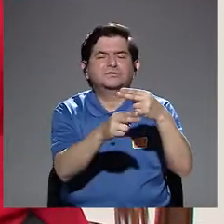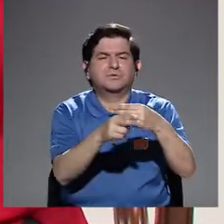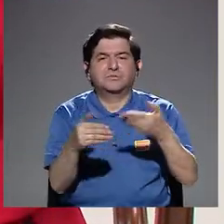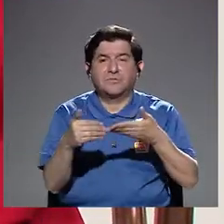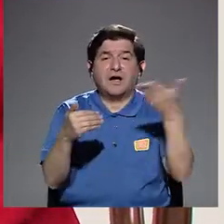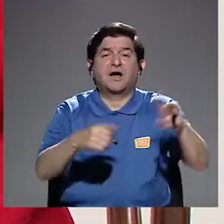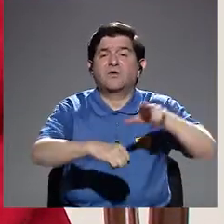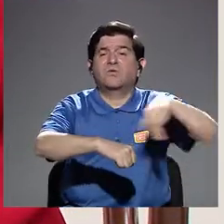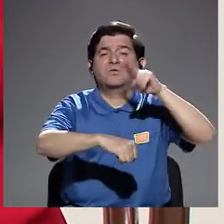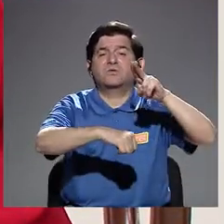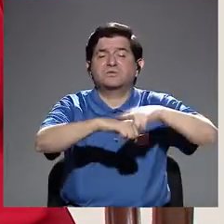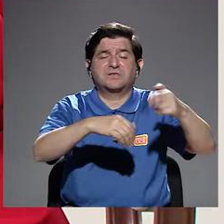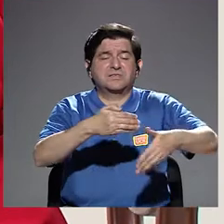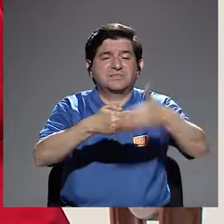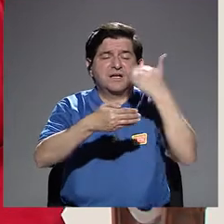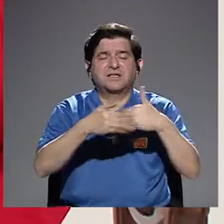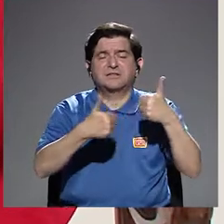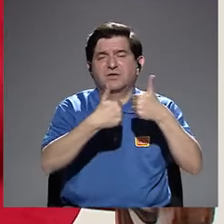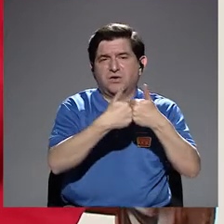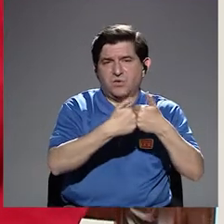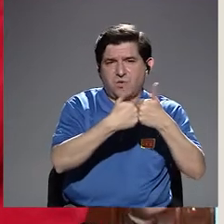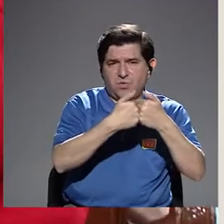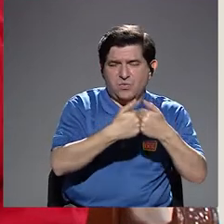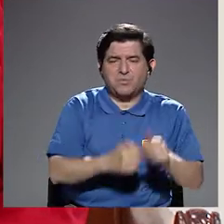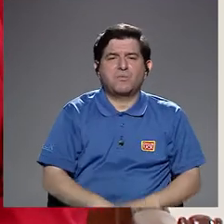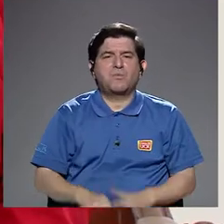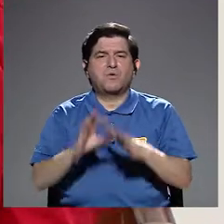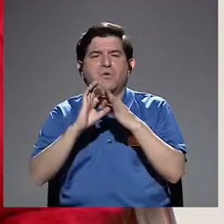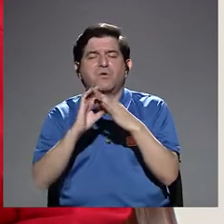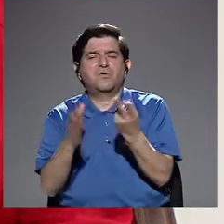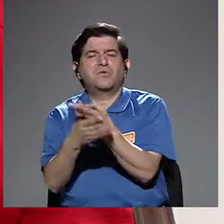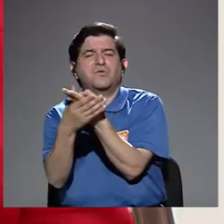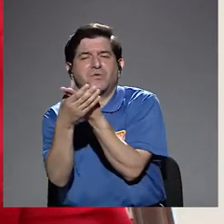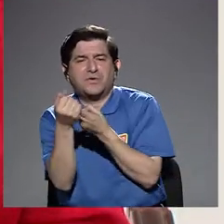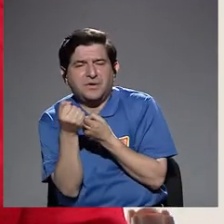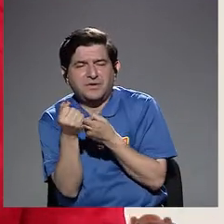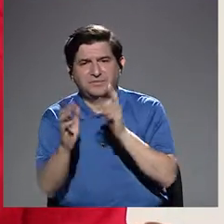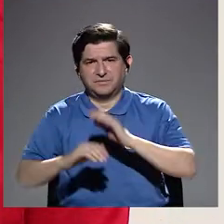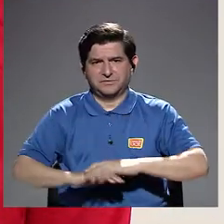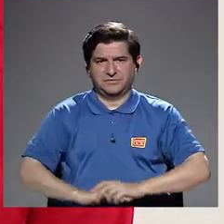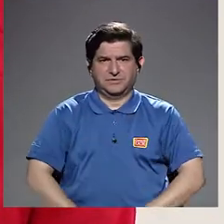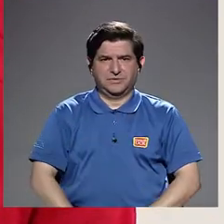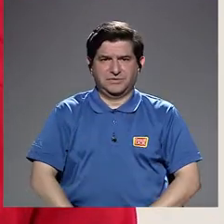cosas que se han normalizado como noviazgo, relaciones de pareja,